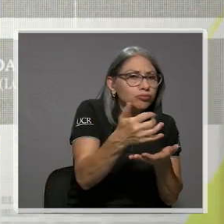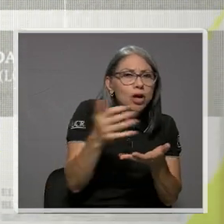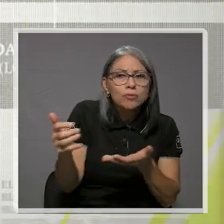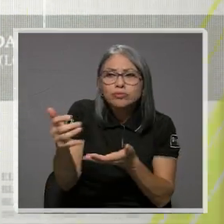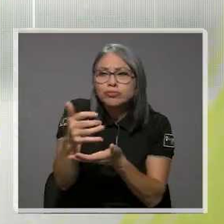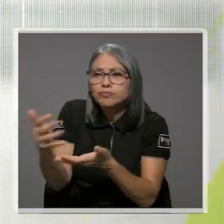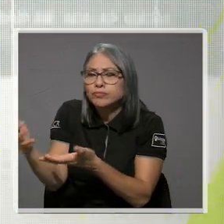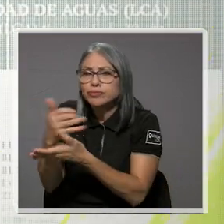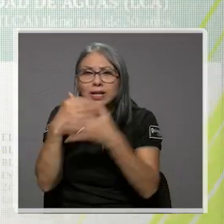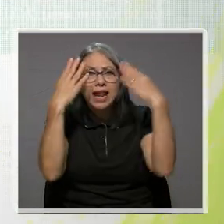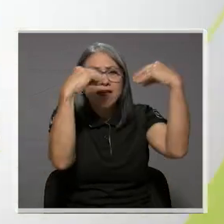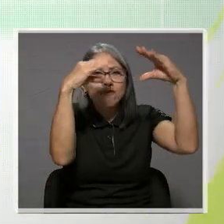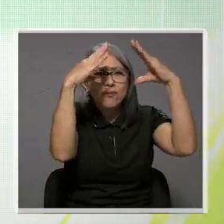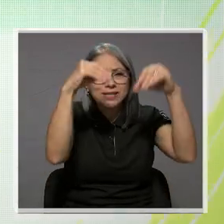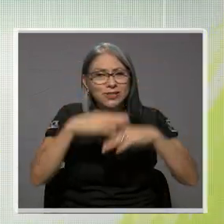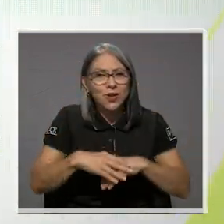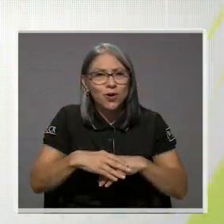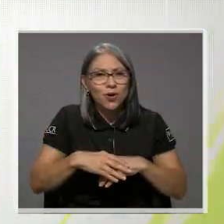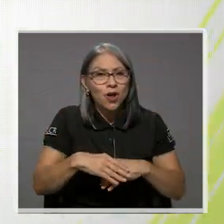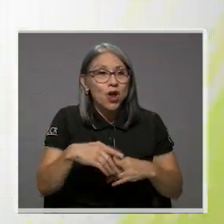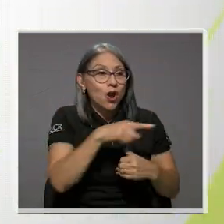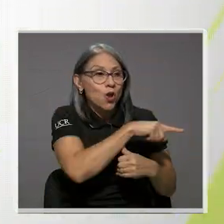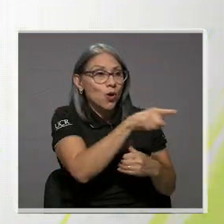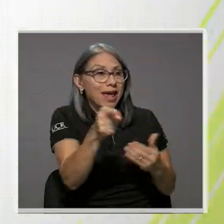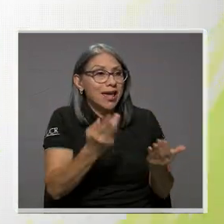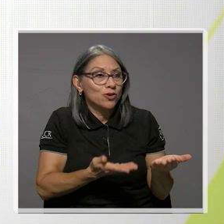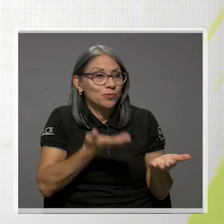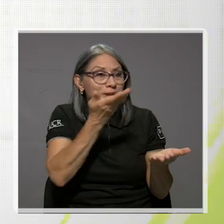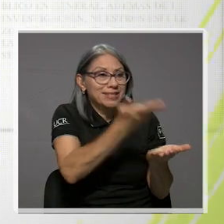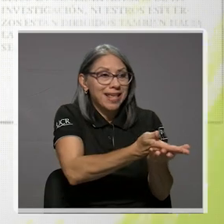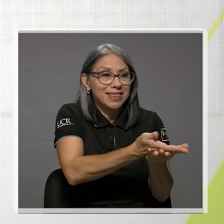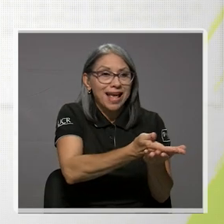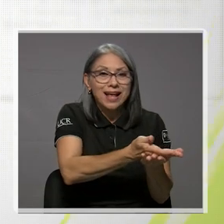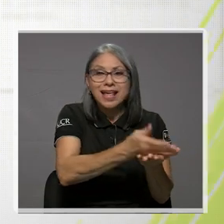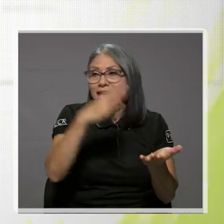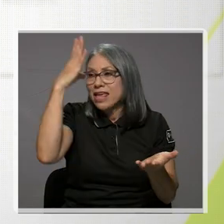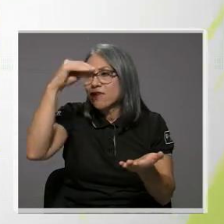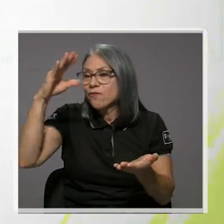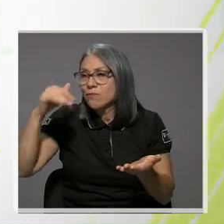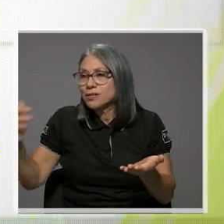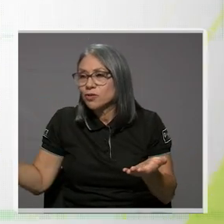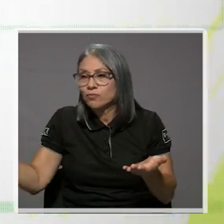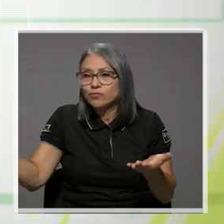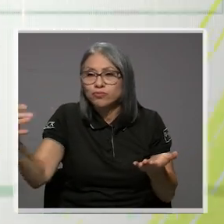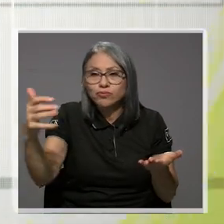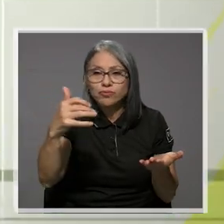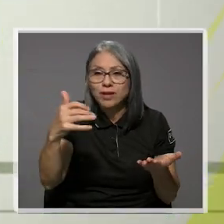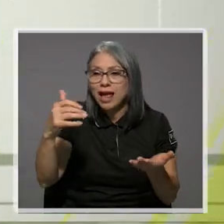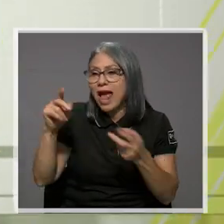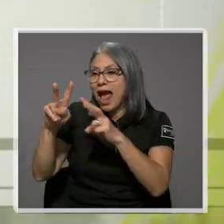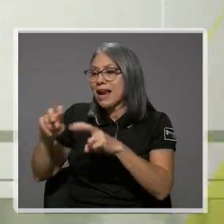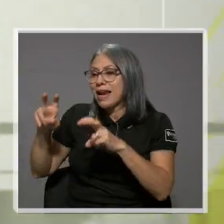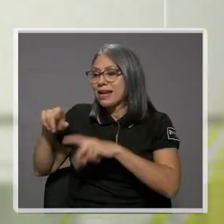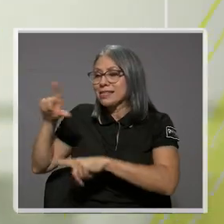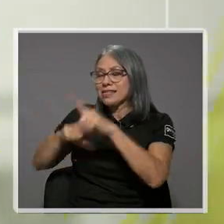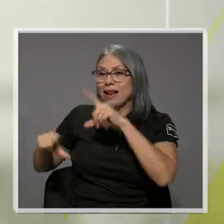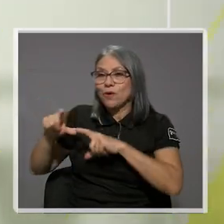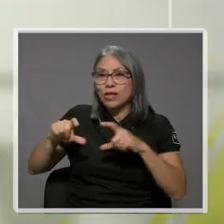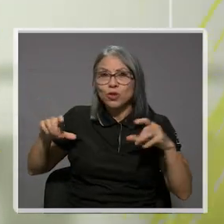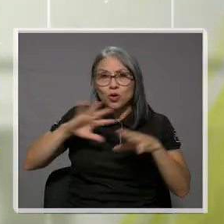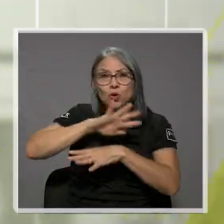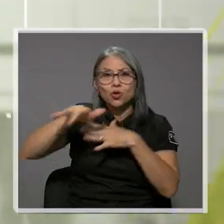lo que ellos presentan y obtención de información que se recoge en el campo y análisis de laboratorio, de otro